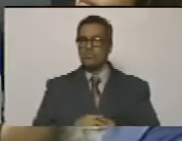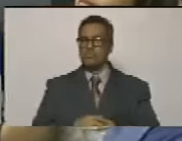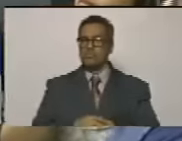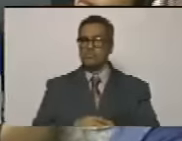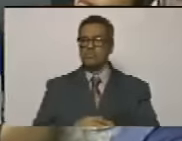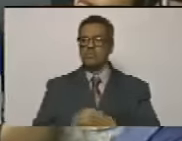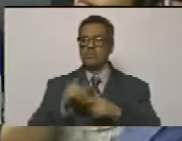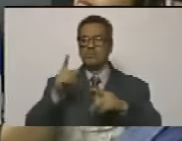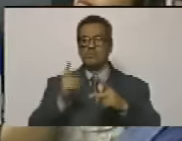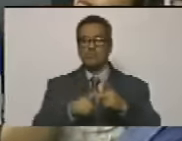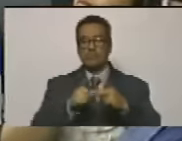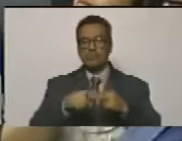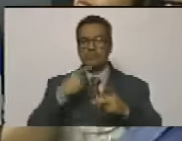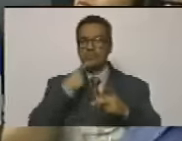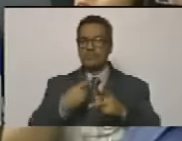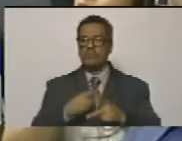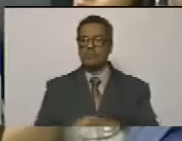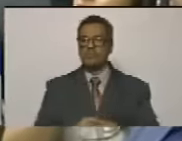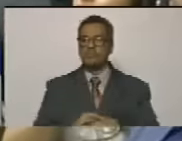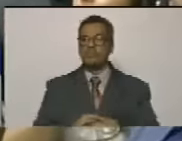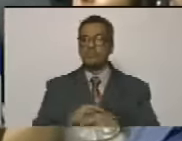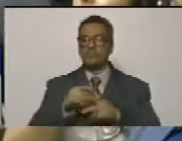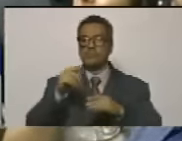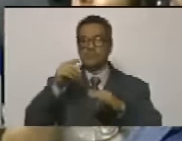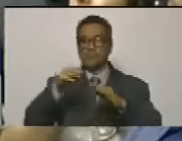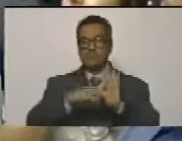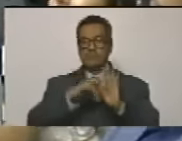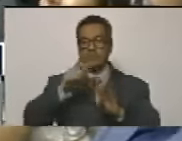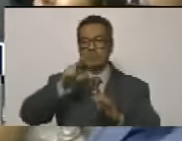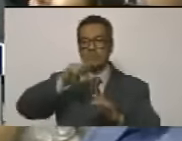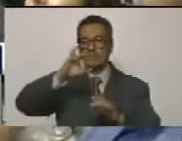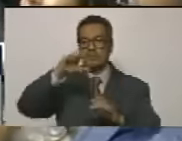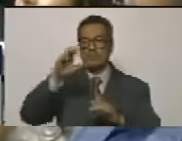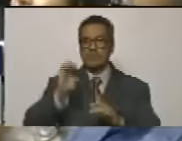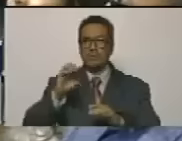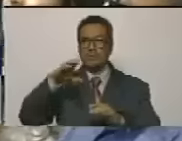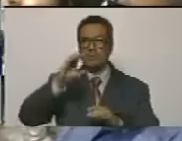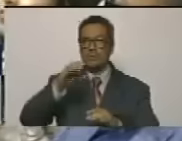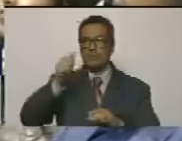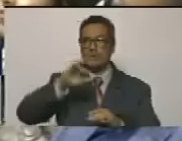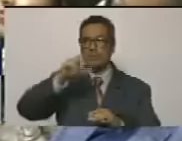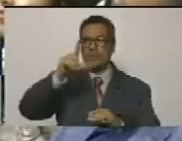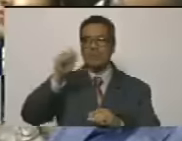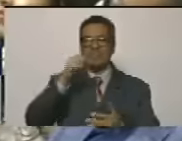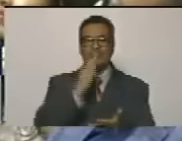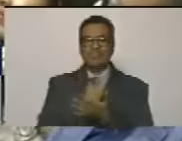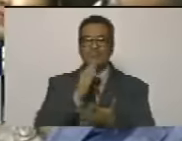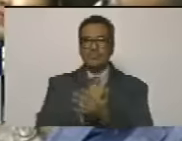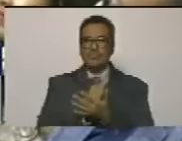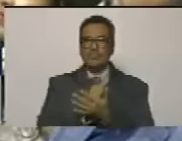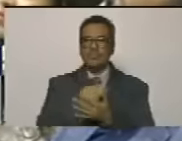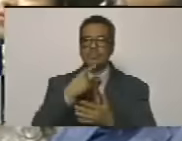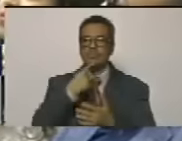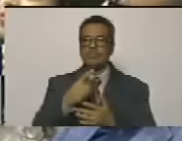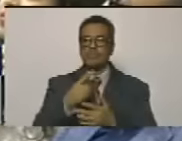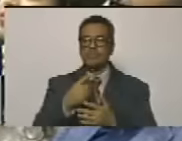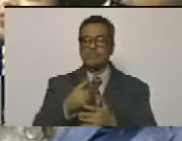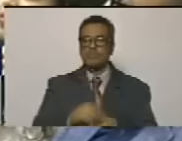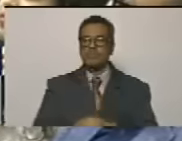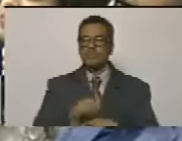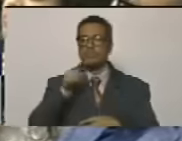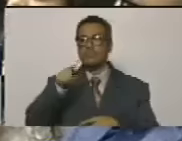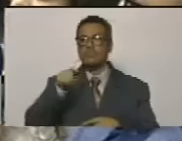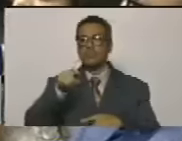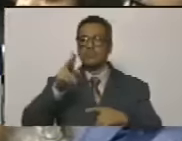Un coloquio bajo el laurel. Carlos siempre nos daba este coloquio como